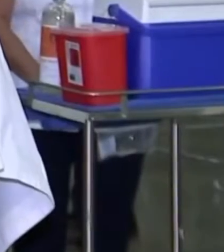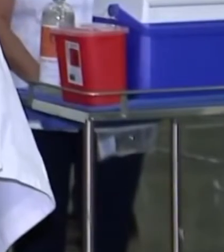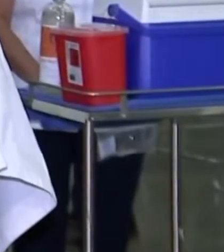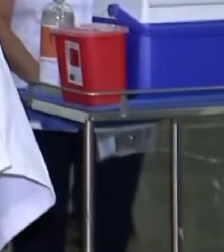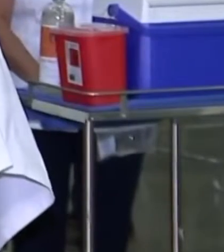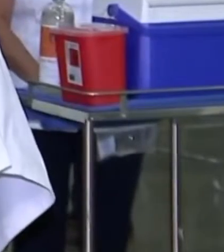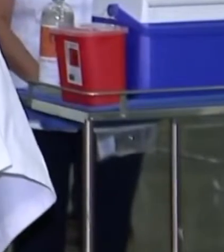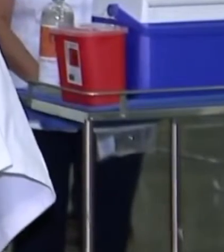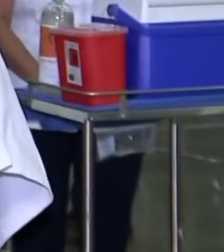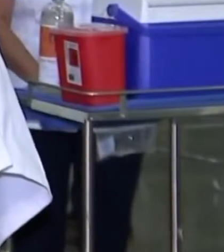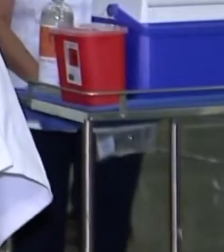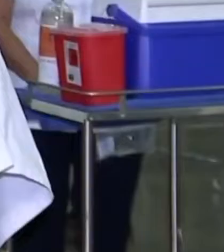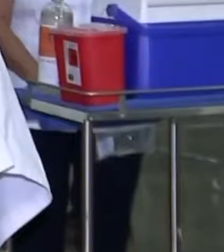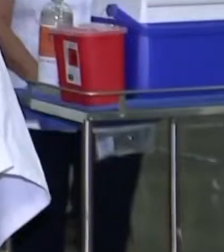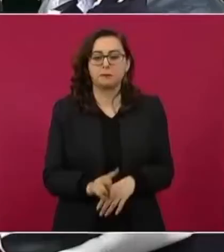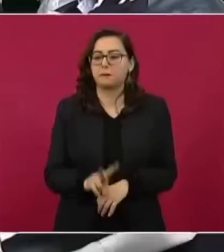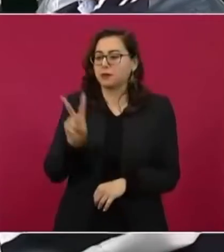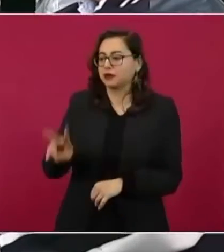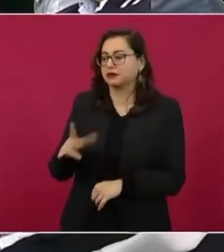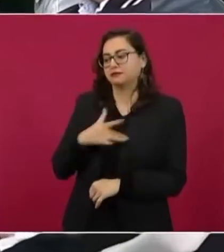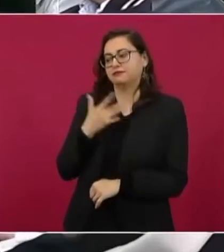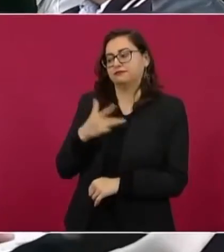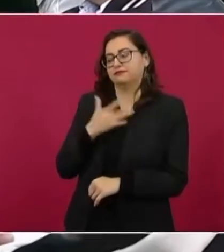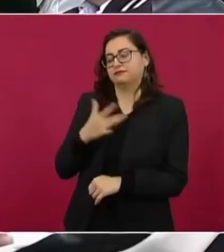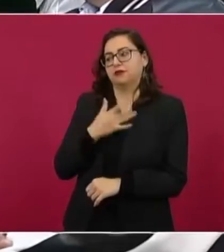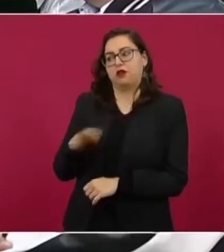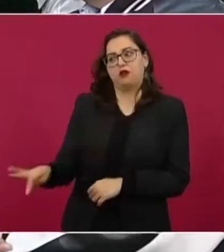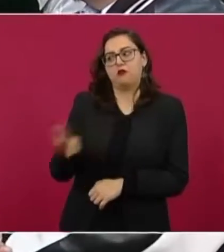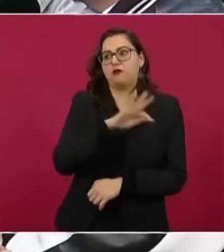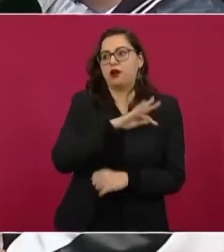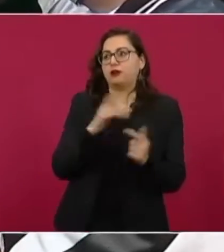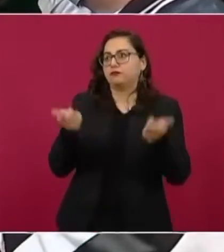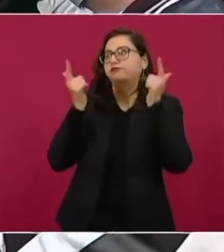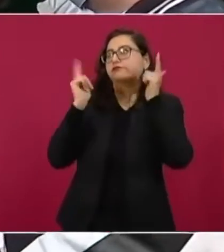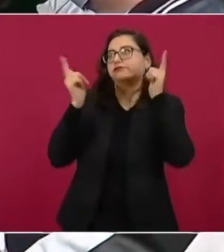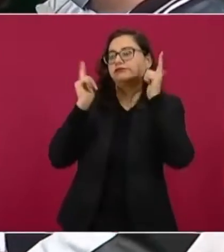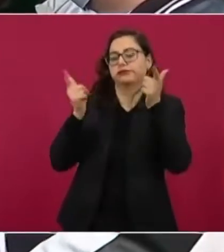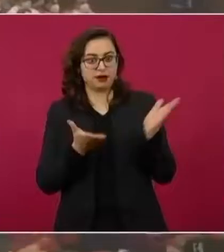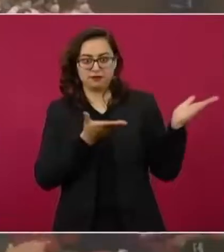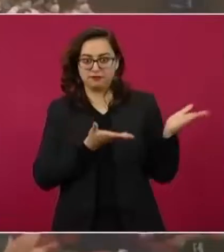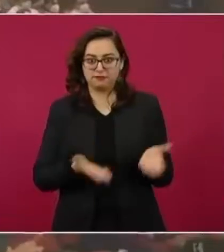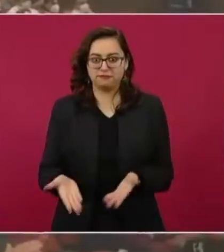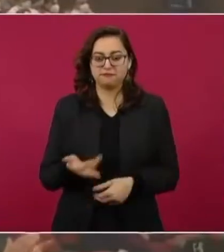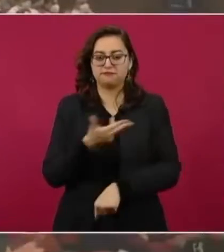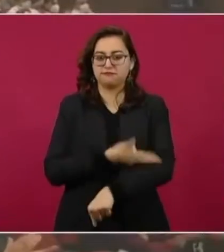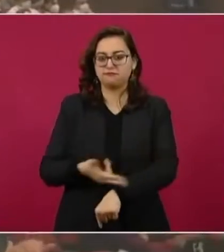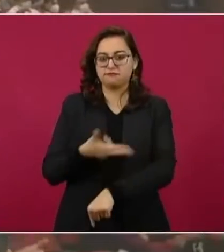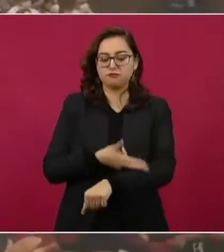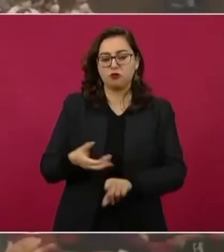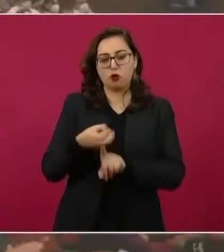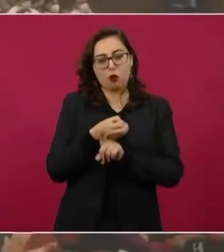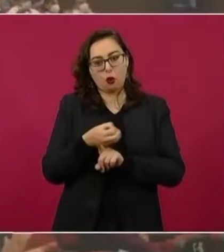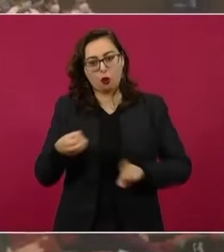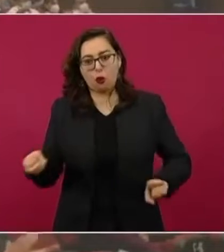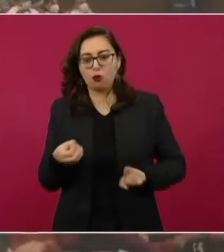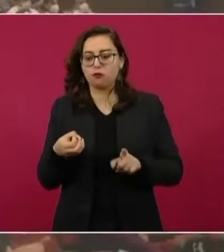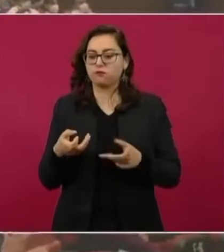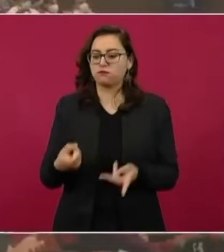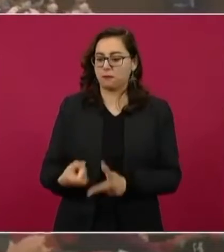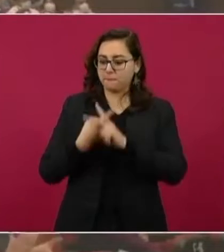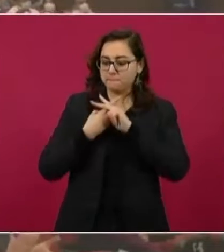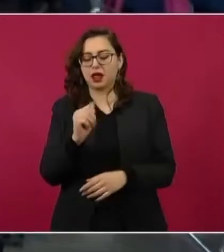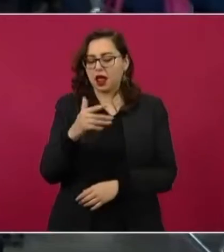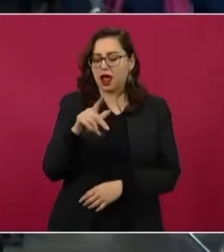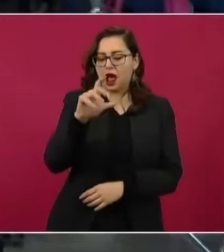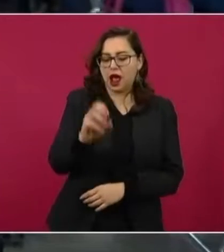Reconocen gobernadores al presidente de México, Andrés Manuel López Obrador, las acciones de protección a la población a través de